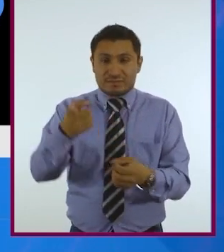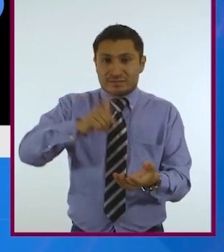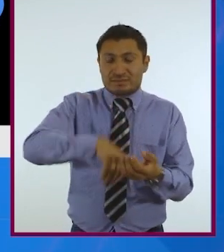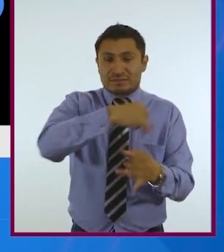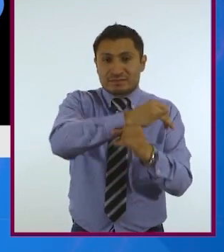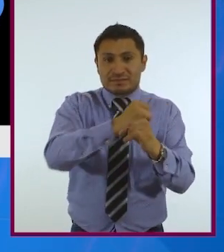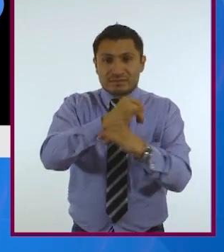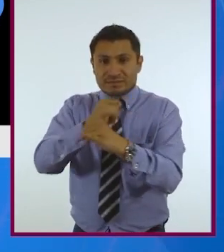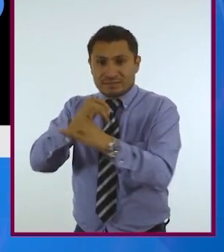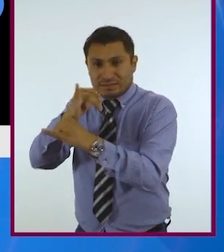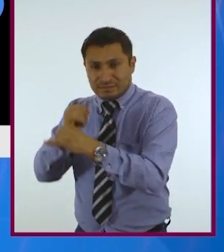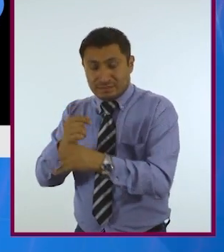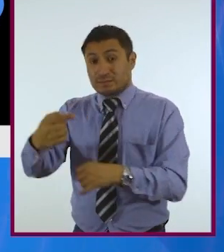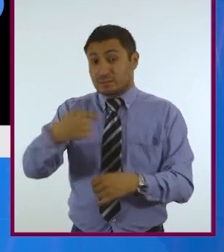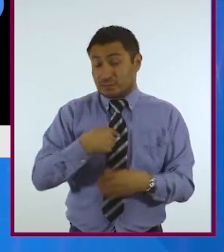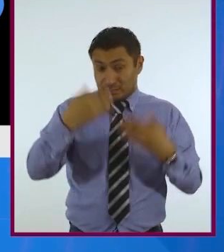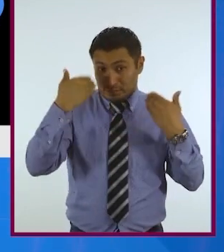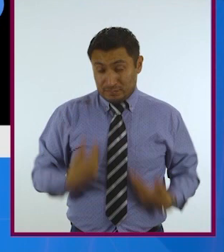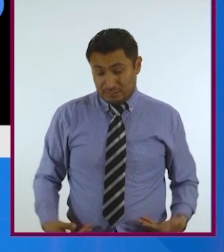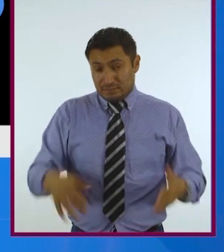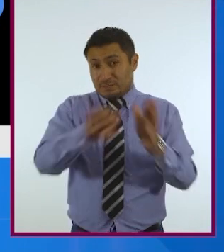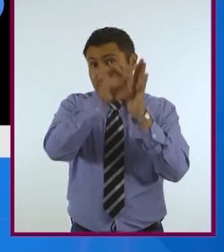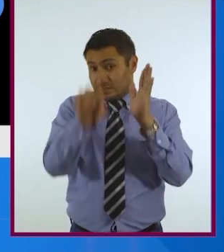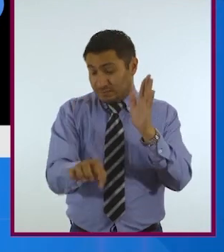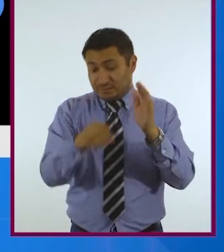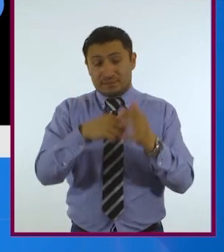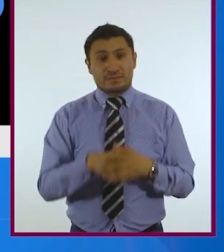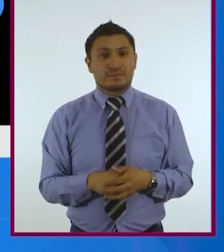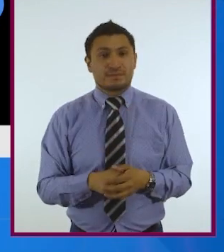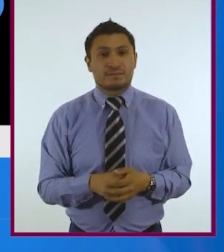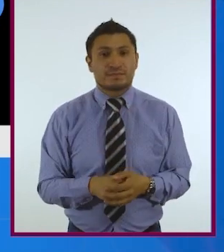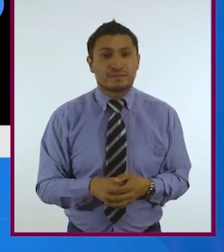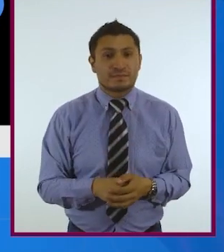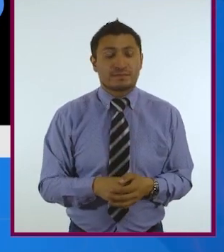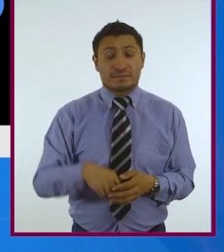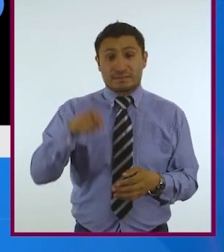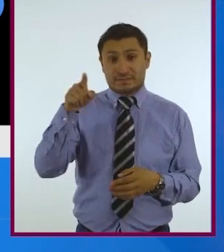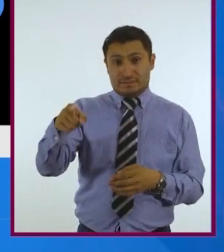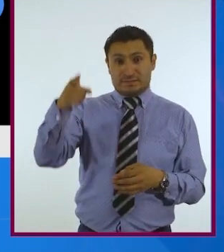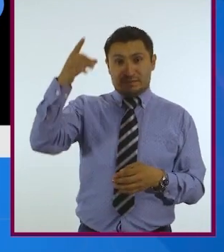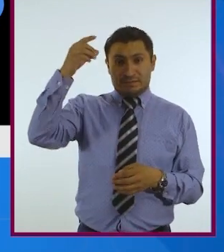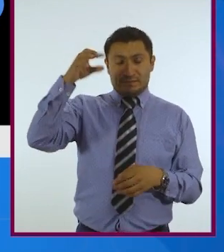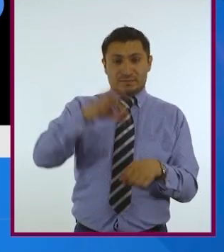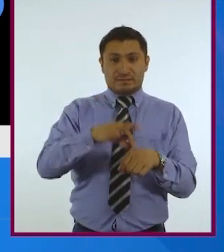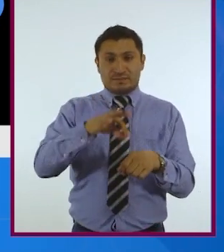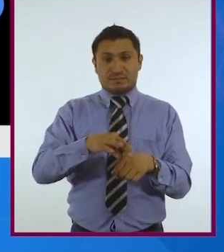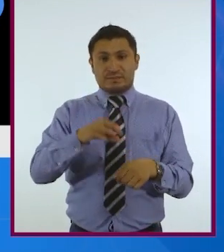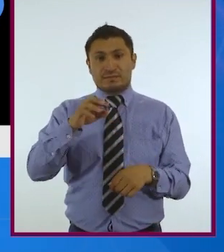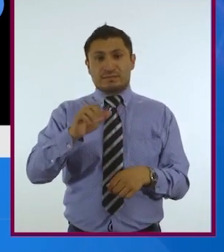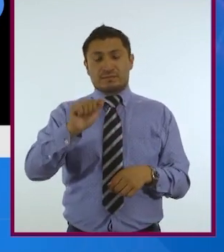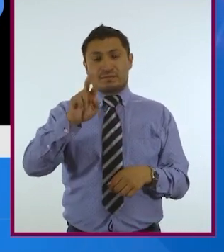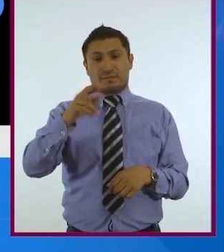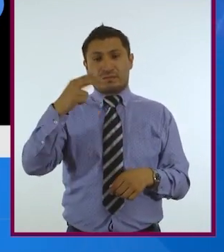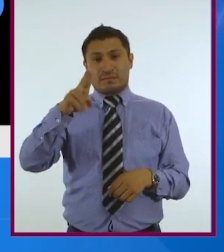investigación. Yo puedo poner un ejemplo. El doctor Rubén Arbuero, el primer médico